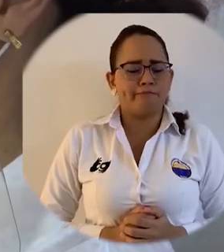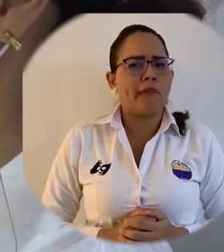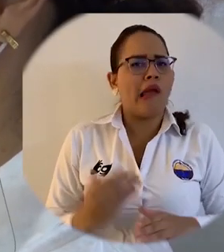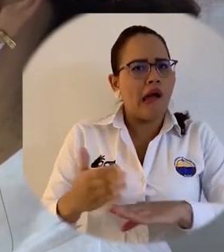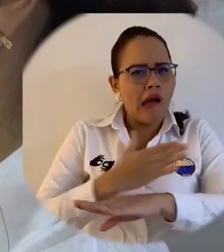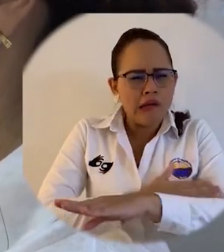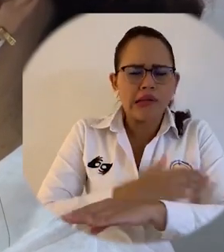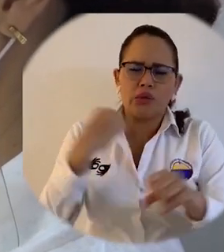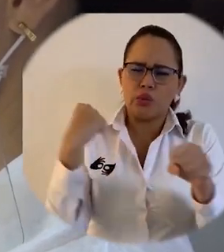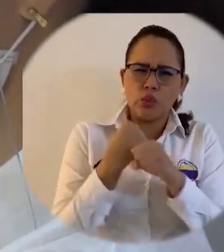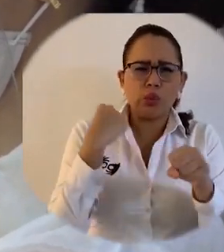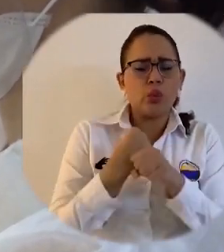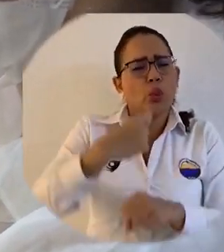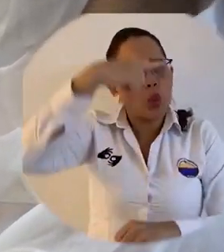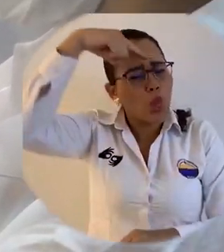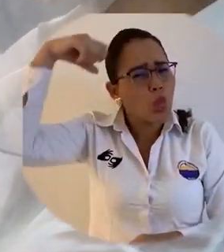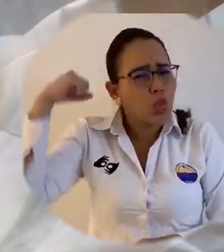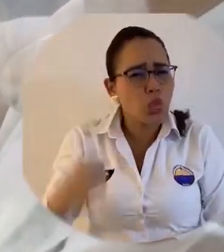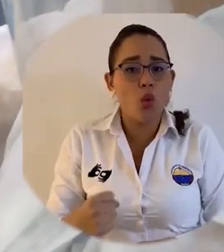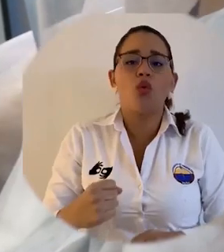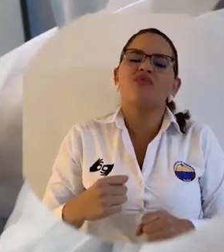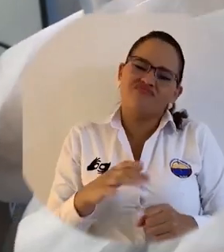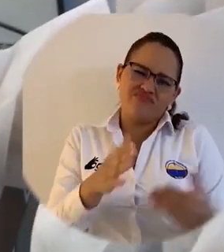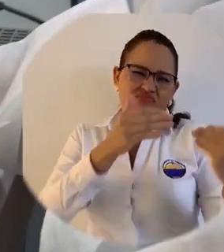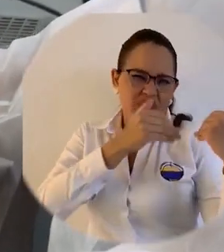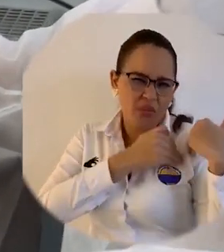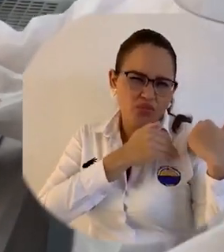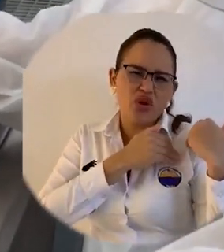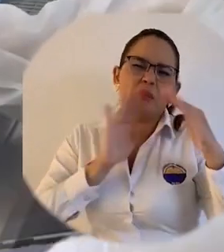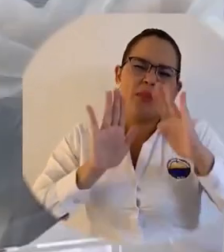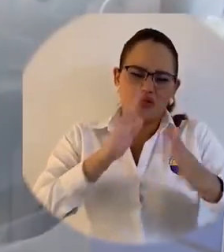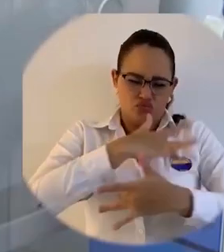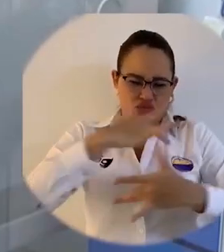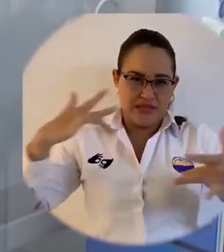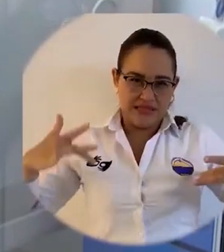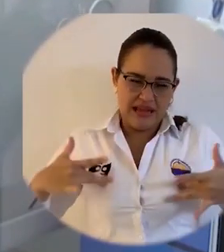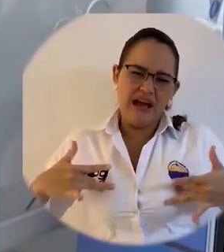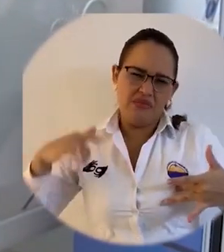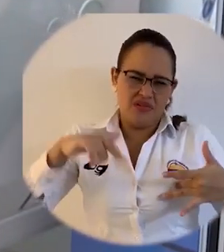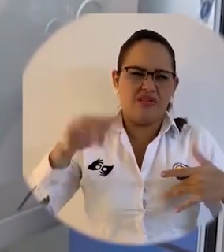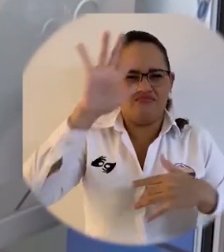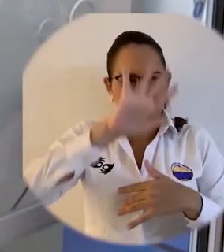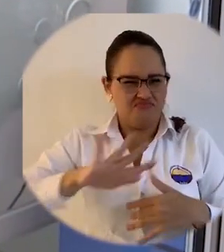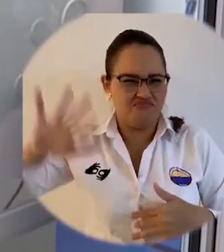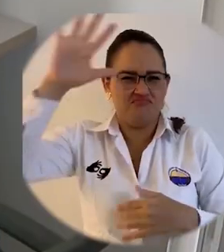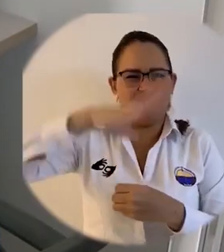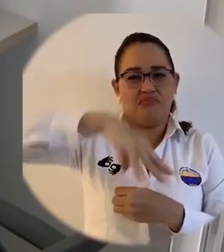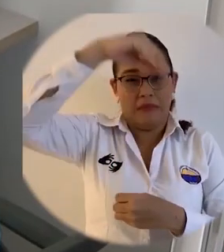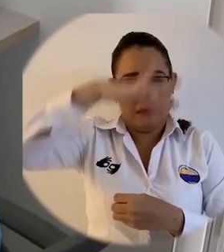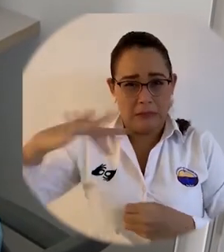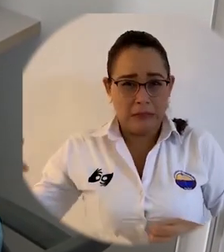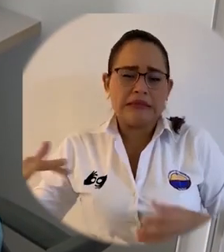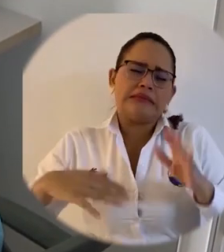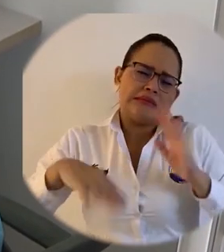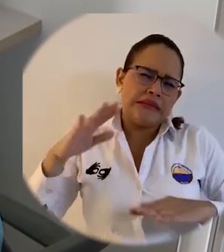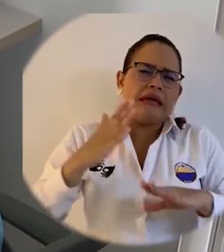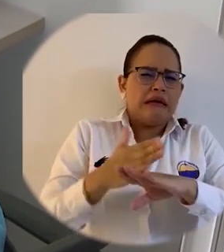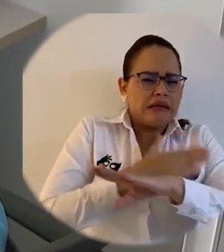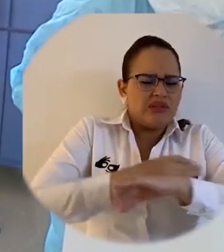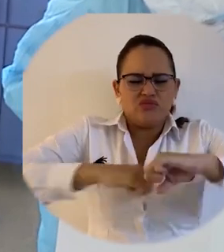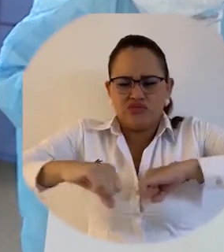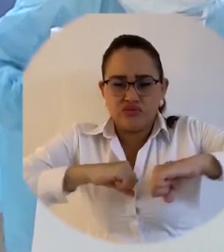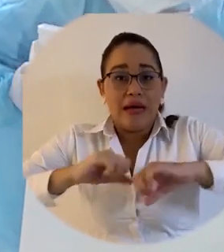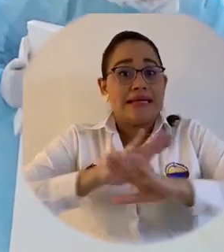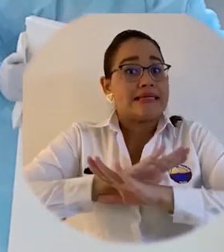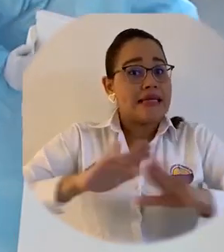Luego, Donardo, trabajo entre las directivas de la institución Entes de Salud Departamental y el Instituto Nacional de Salud han llegado a las primeras pruebas